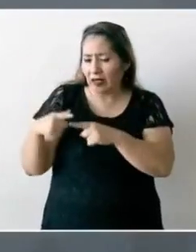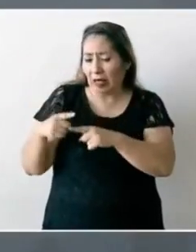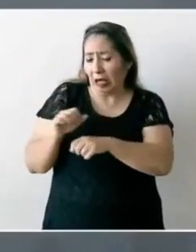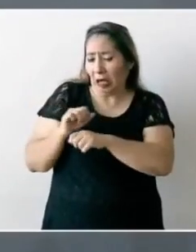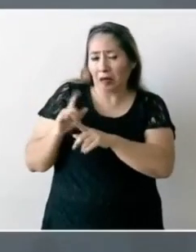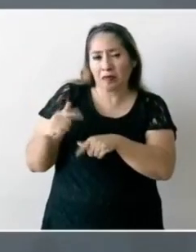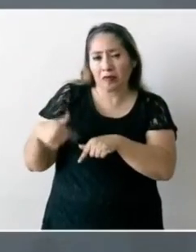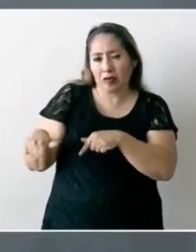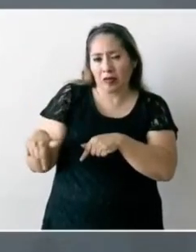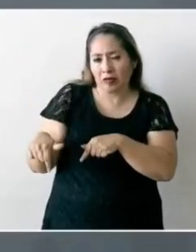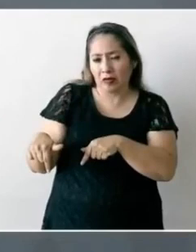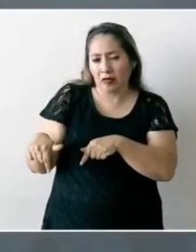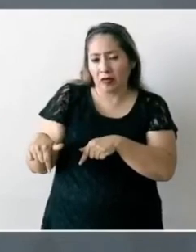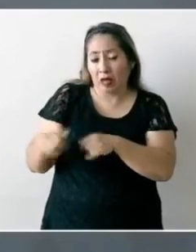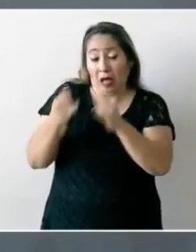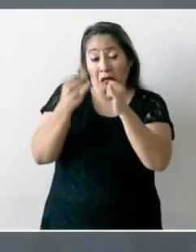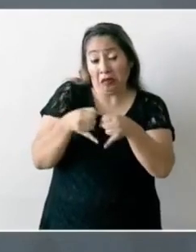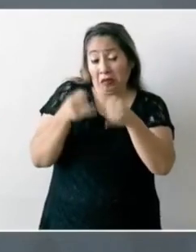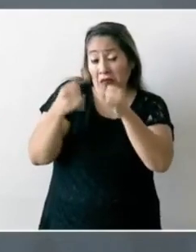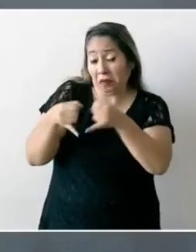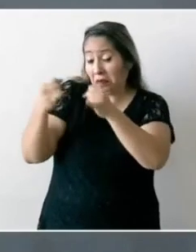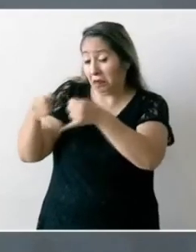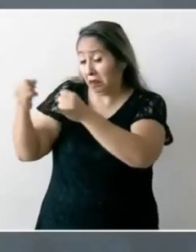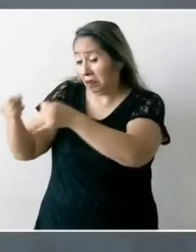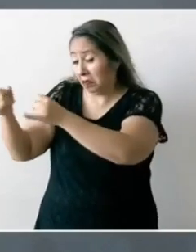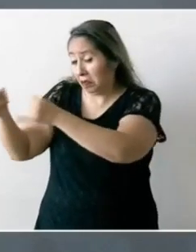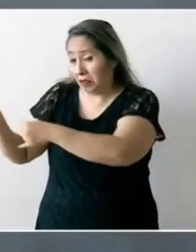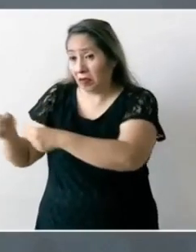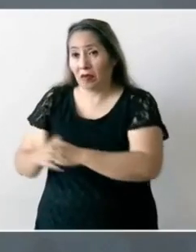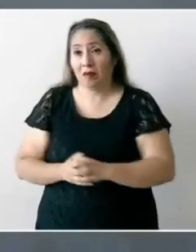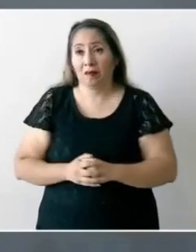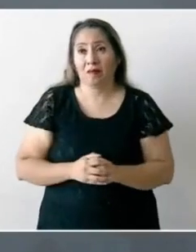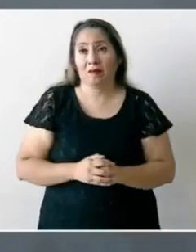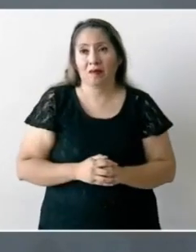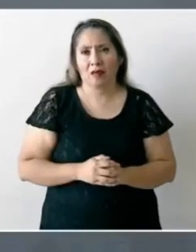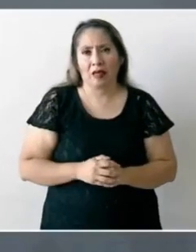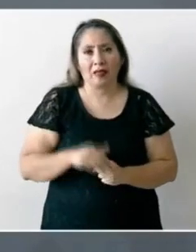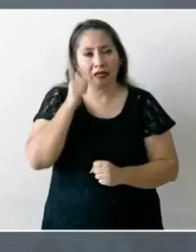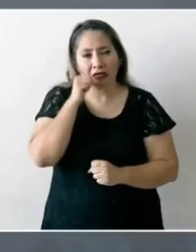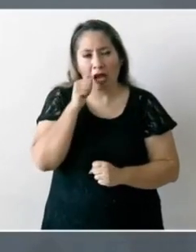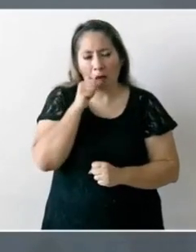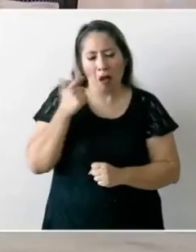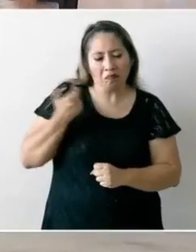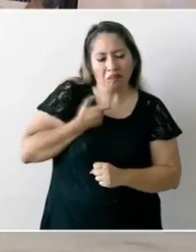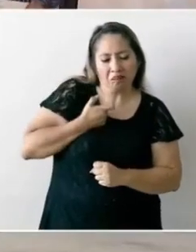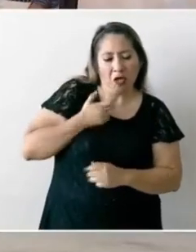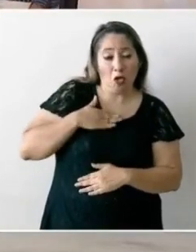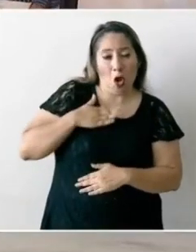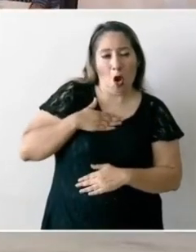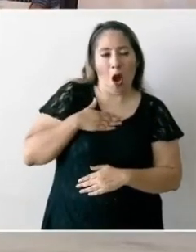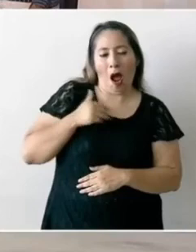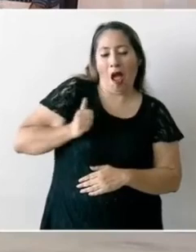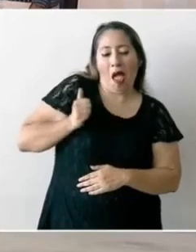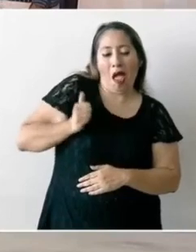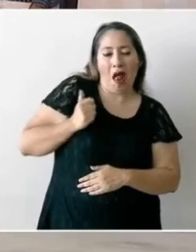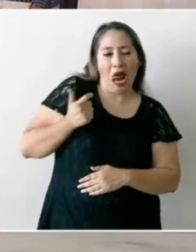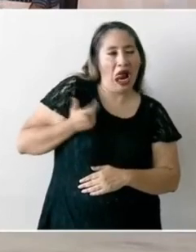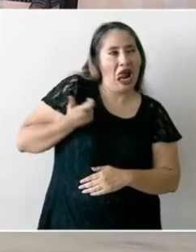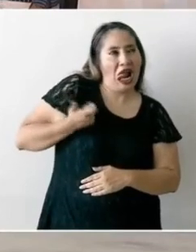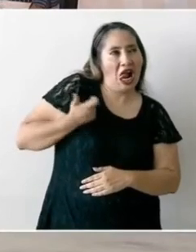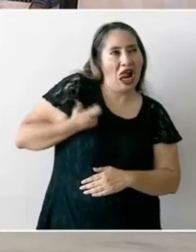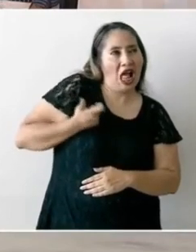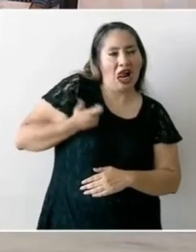de el individualismo de lucro no lo